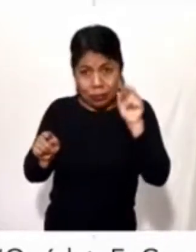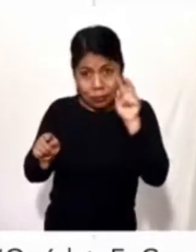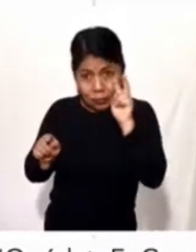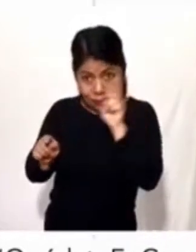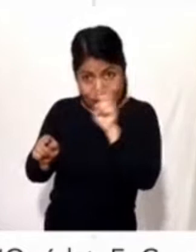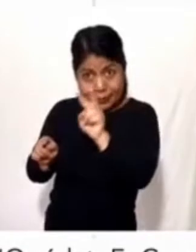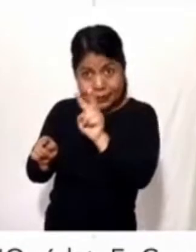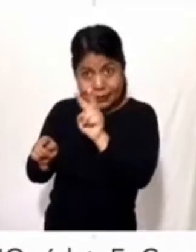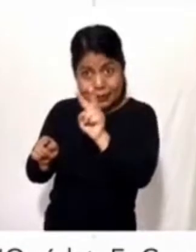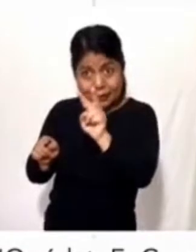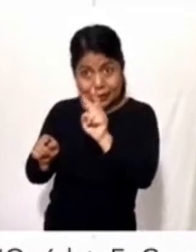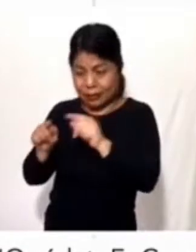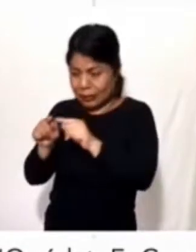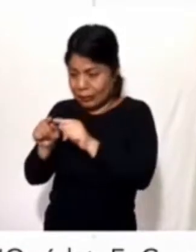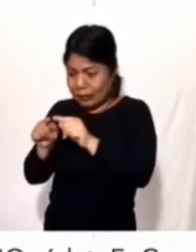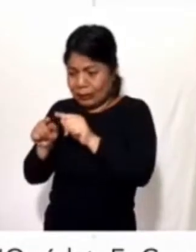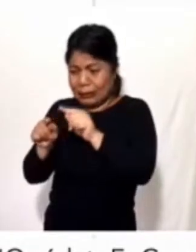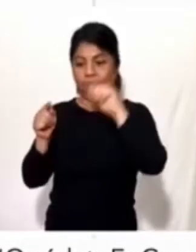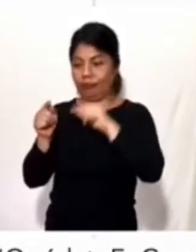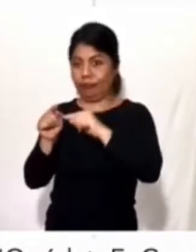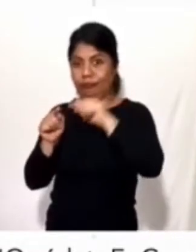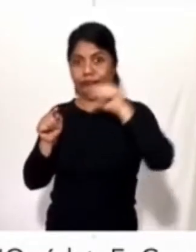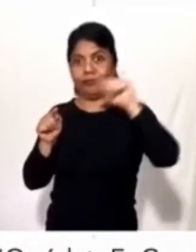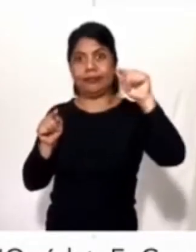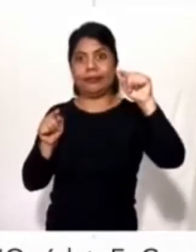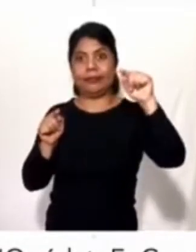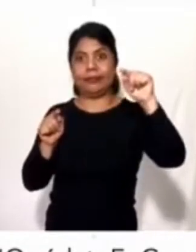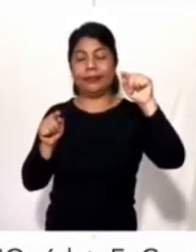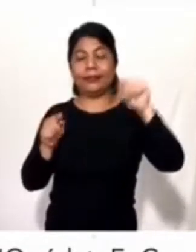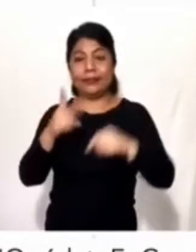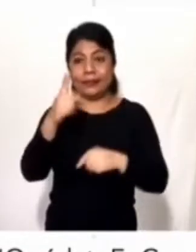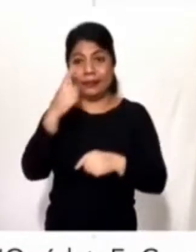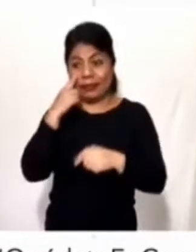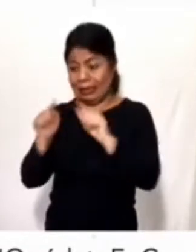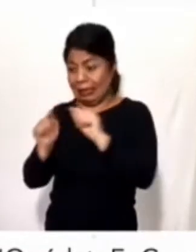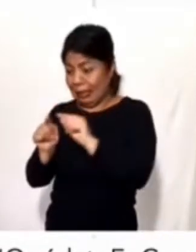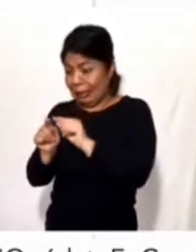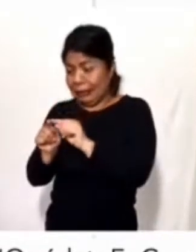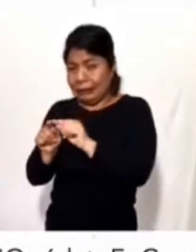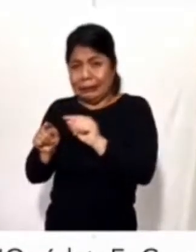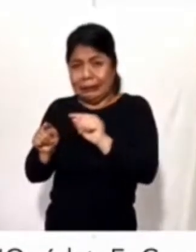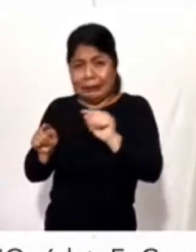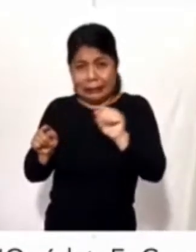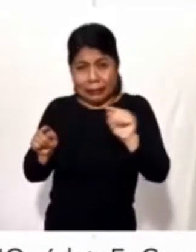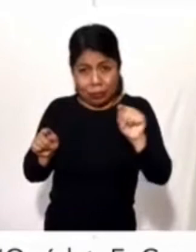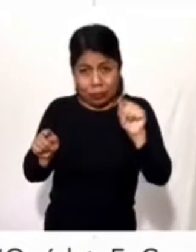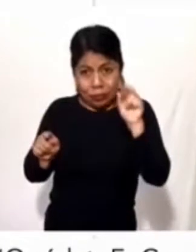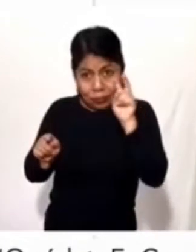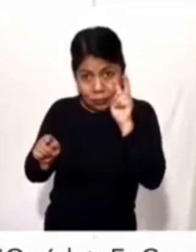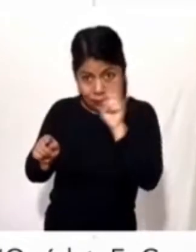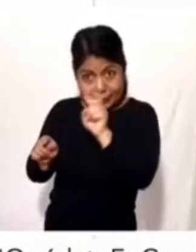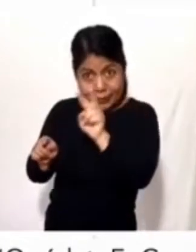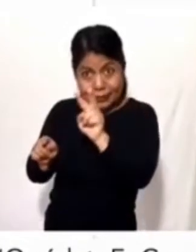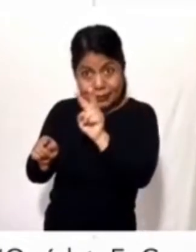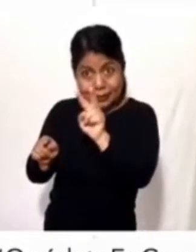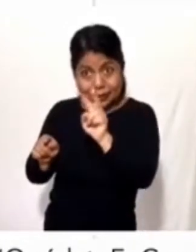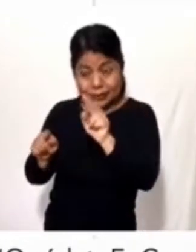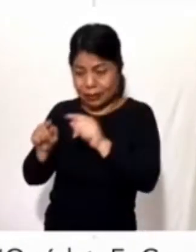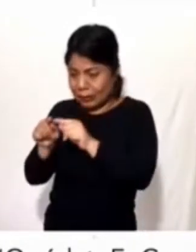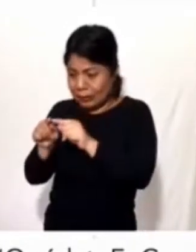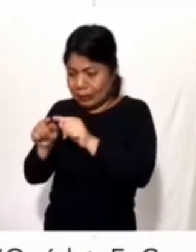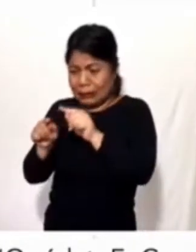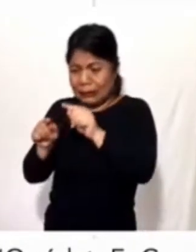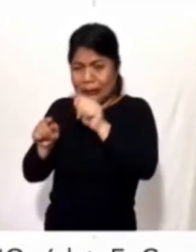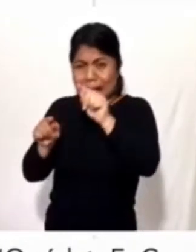manera que se sigan tomando las medidas correspondientes Esta curva que yo no sé si le alcanza a ver que sube aquí, luego se empieza a achetar y aquí